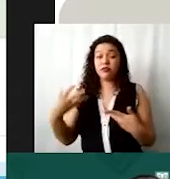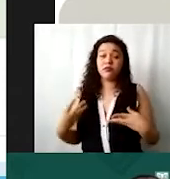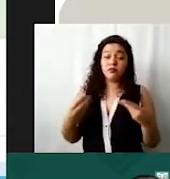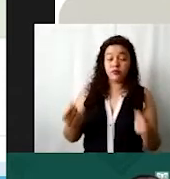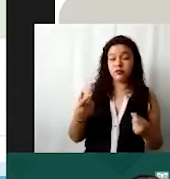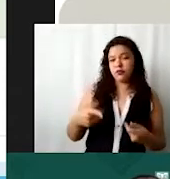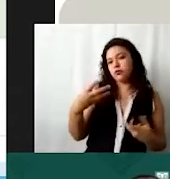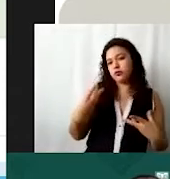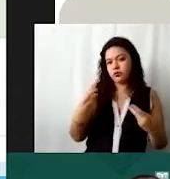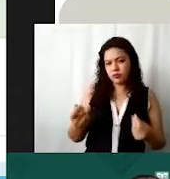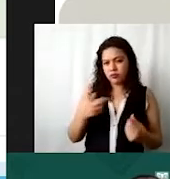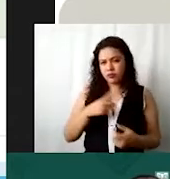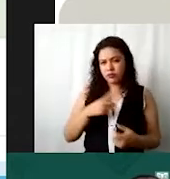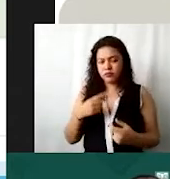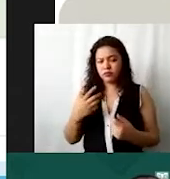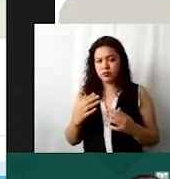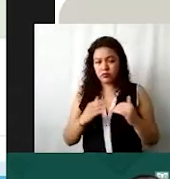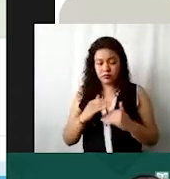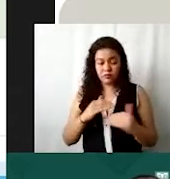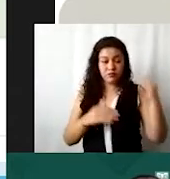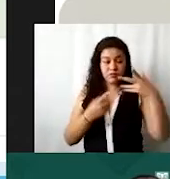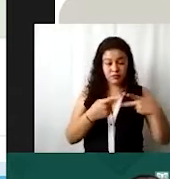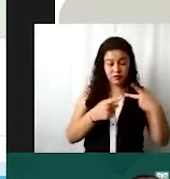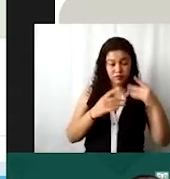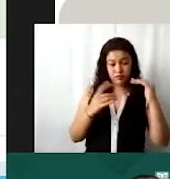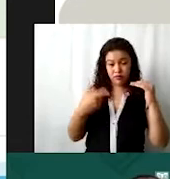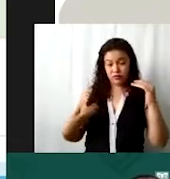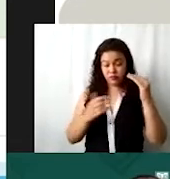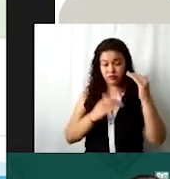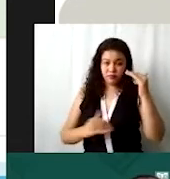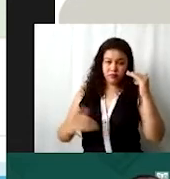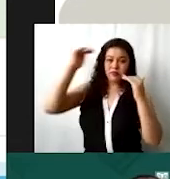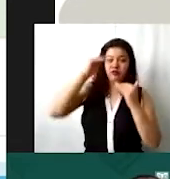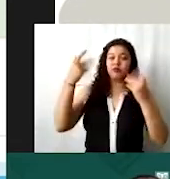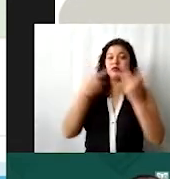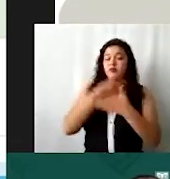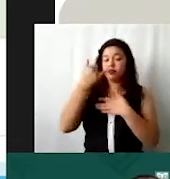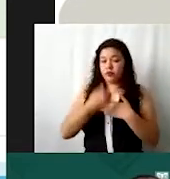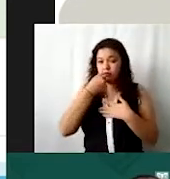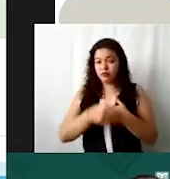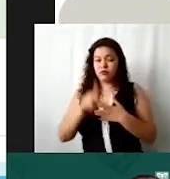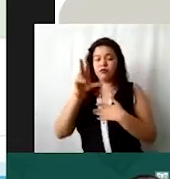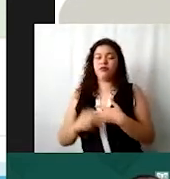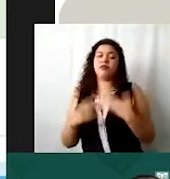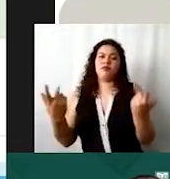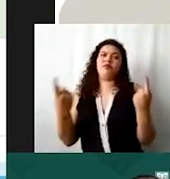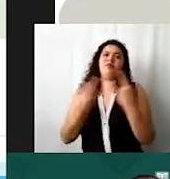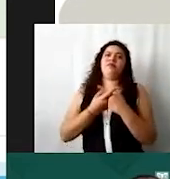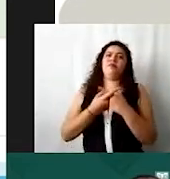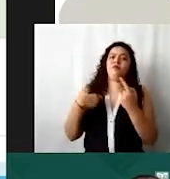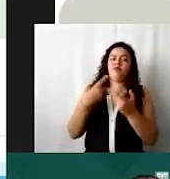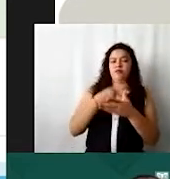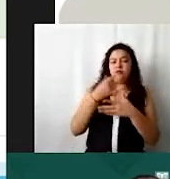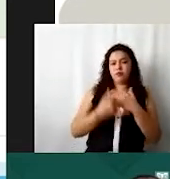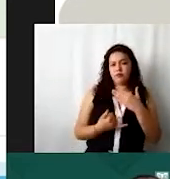gastos no deben ser superiores a estos ingresos porque entonces este no sería un proyecto viable qué sentido tendría que yo haga un proyecto